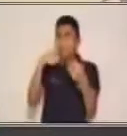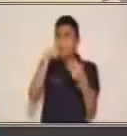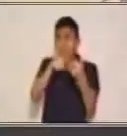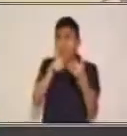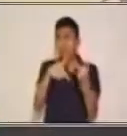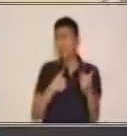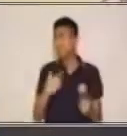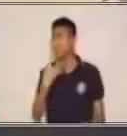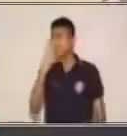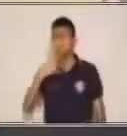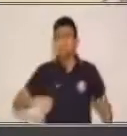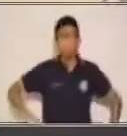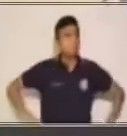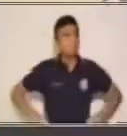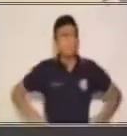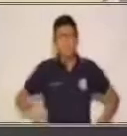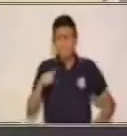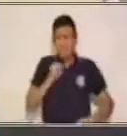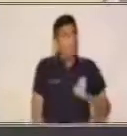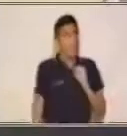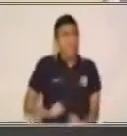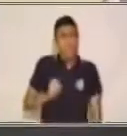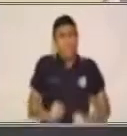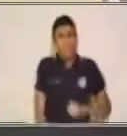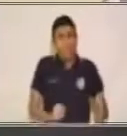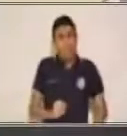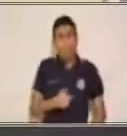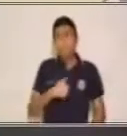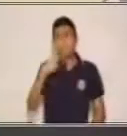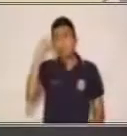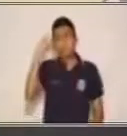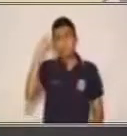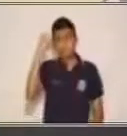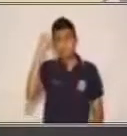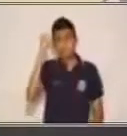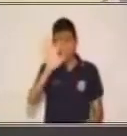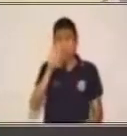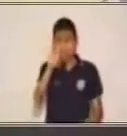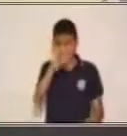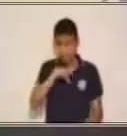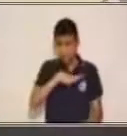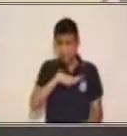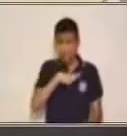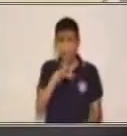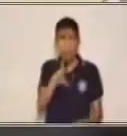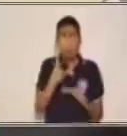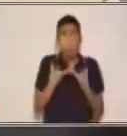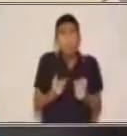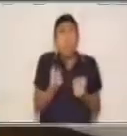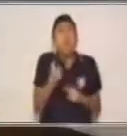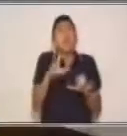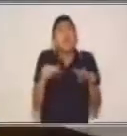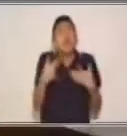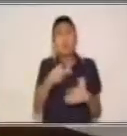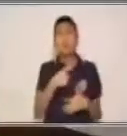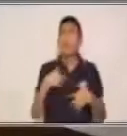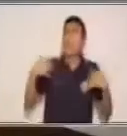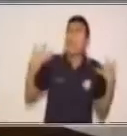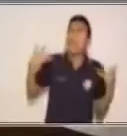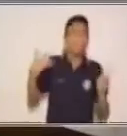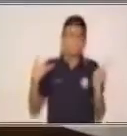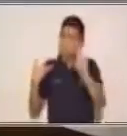me enojo, pataleo y me encojo. Si tengo miedo, no quiero.